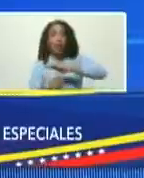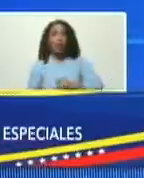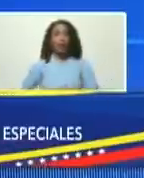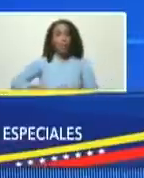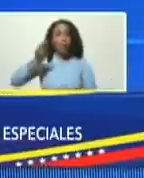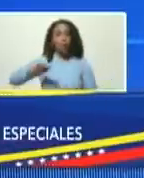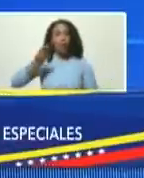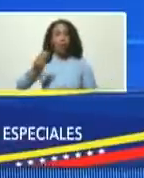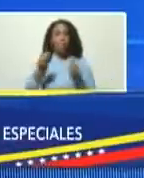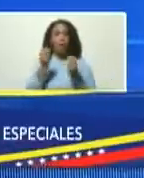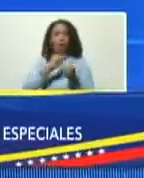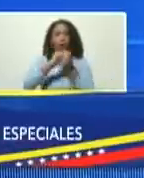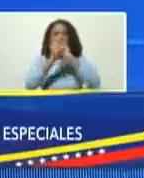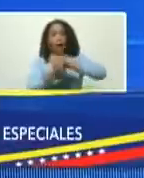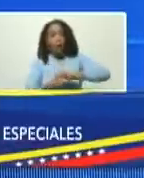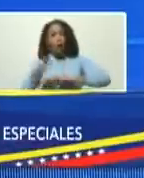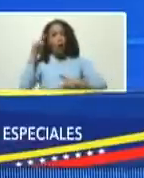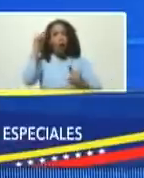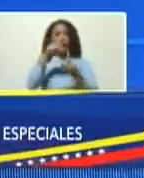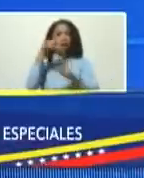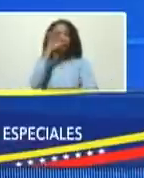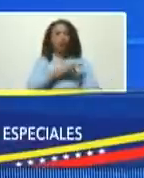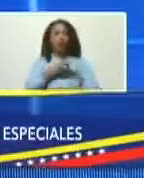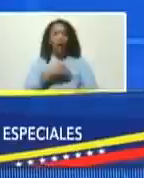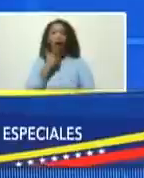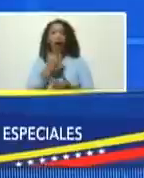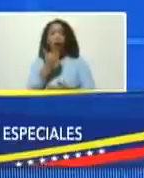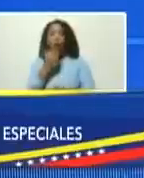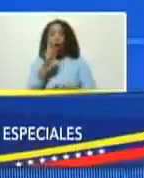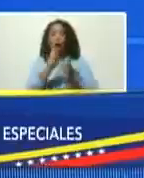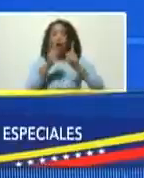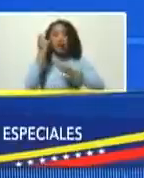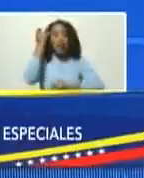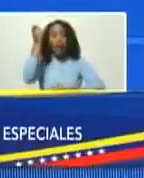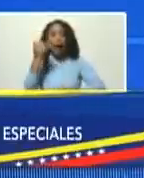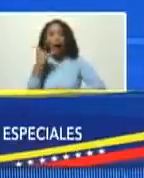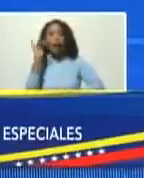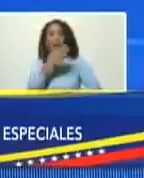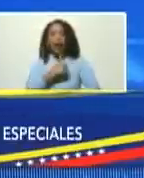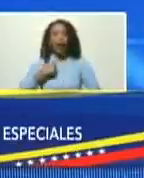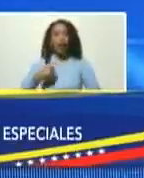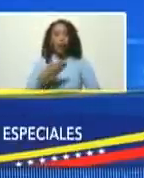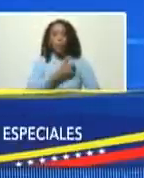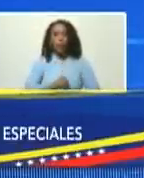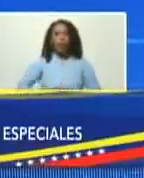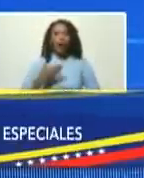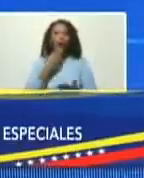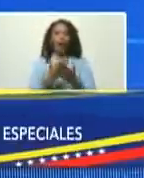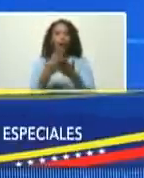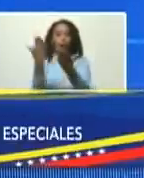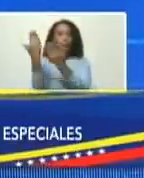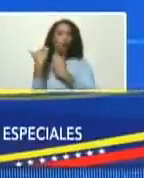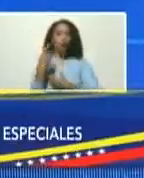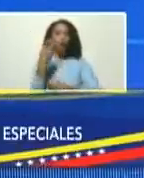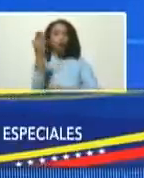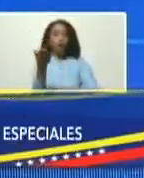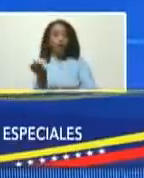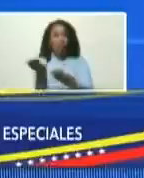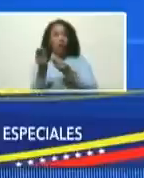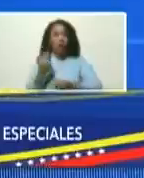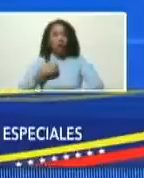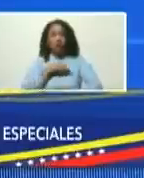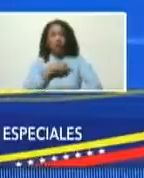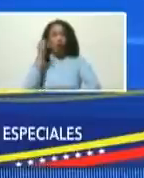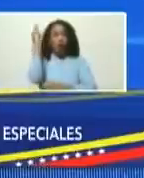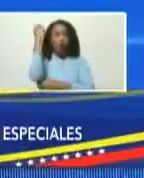para la transición al socialismo. Algunas ideas de esas, querido Presidente, y muchas gracias por el apoyo que usted nos ha brindado a nosotros en la